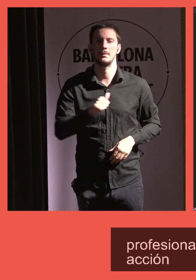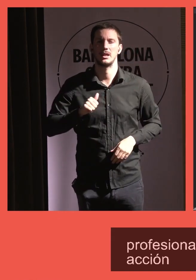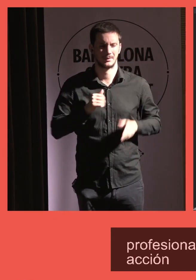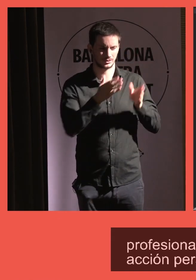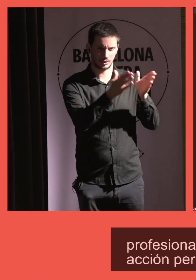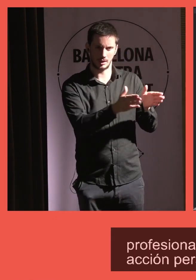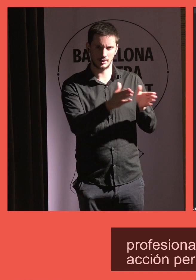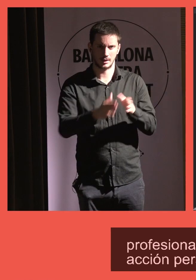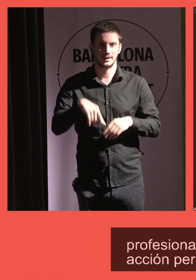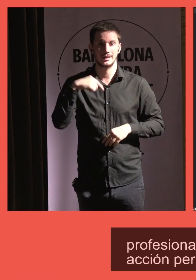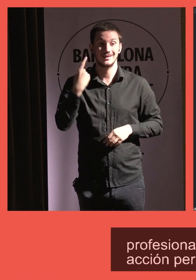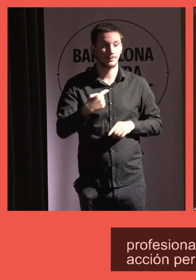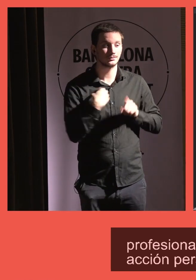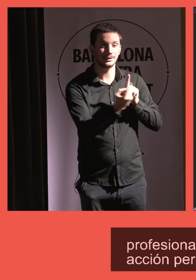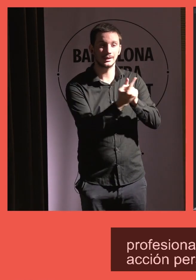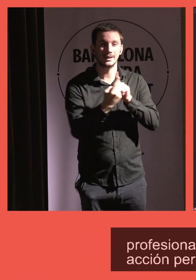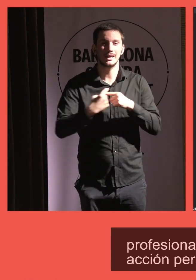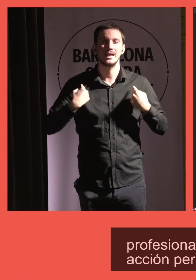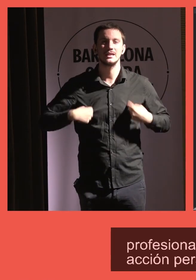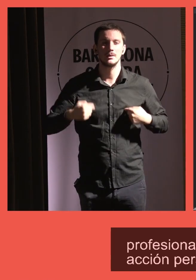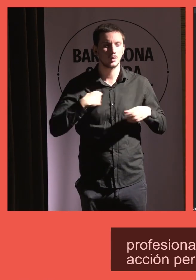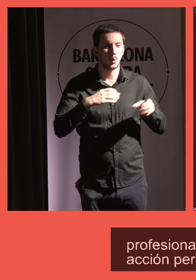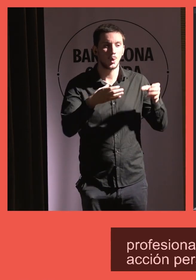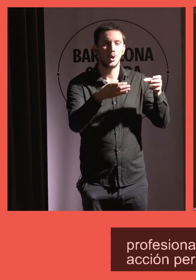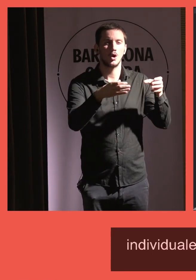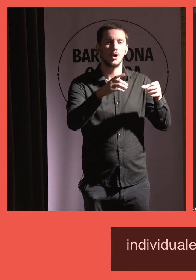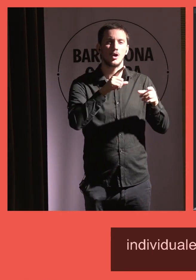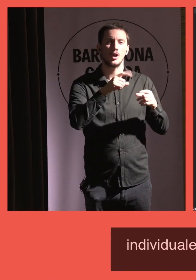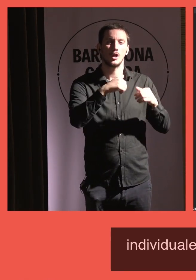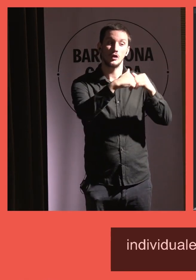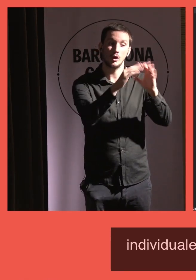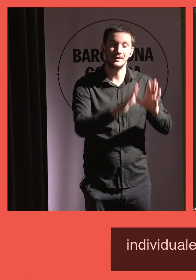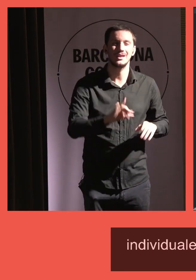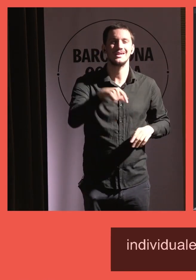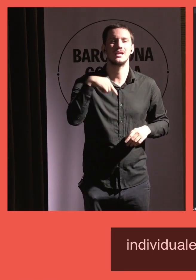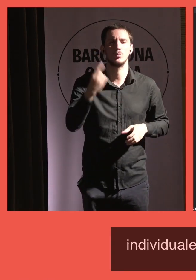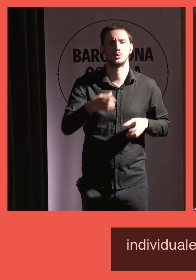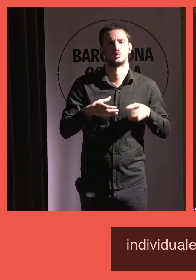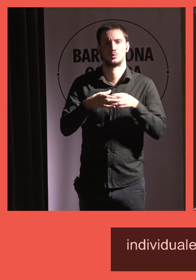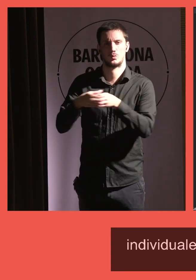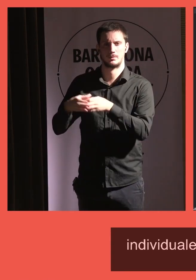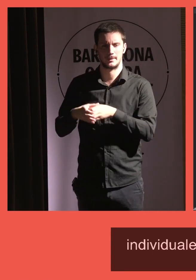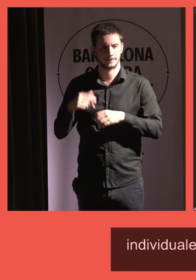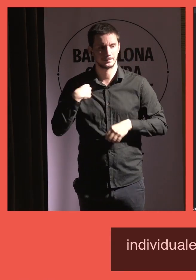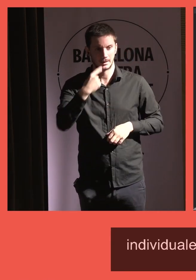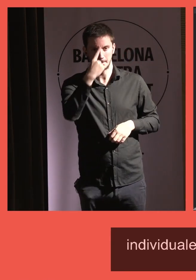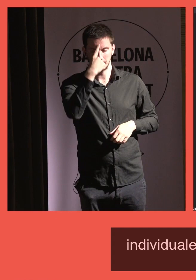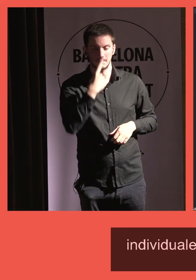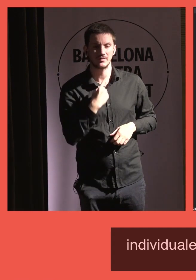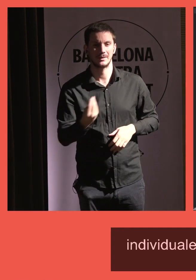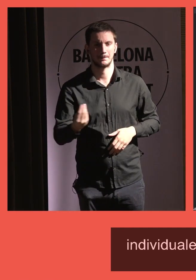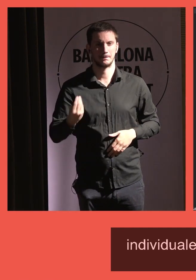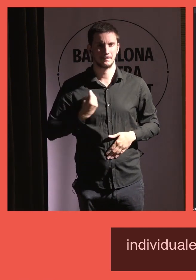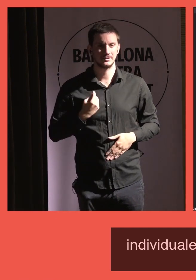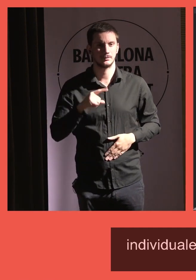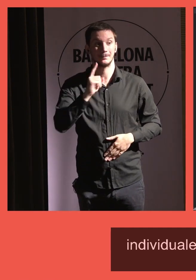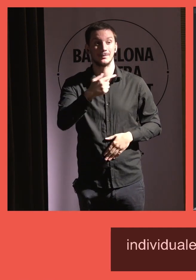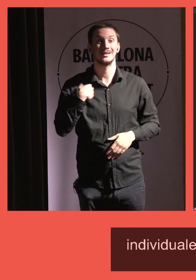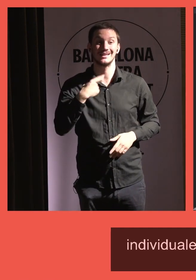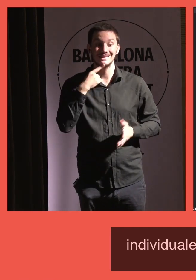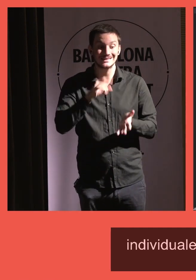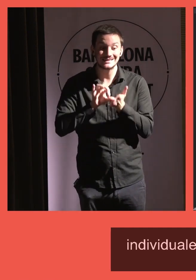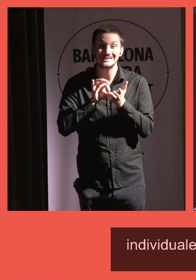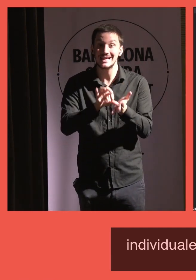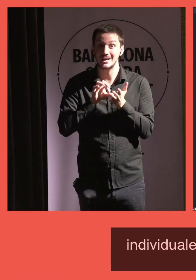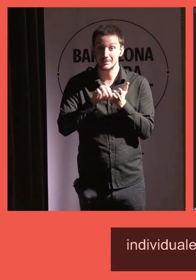intervenciones individuales en domicilio y grupales. Primero, con personas del mismo perfil, como digo, es un servicio profesional,